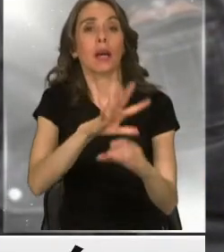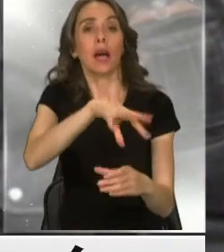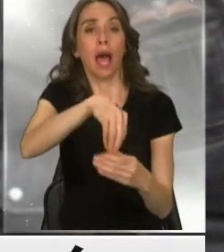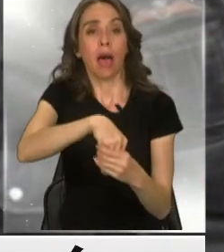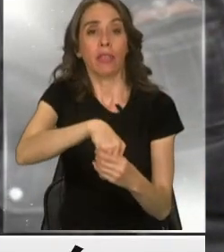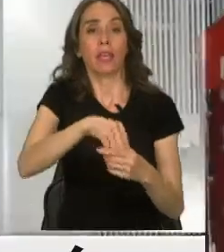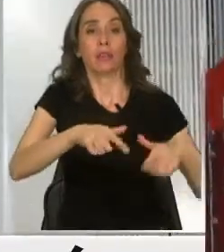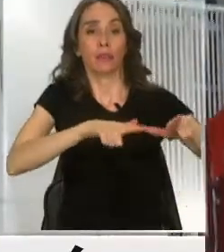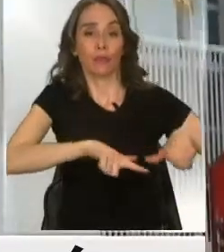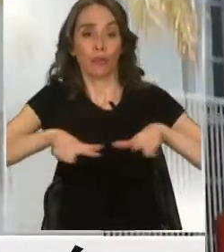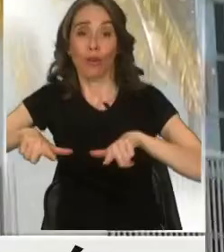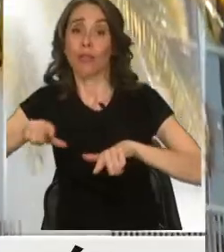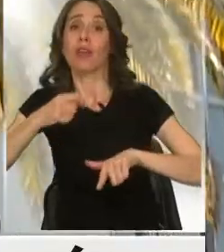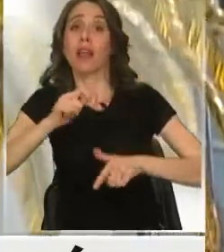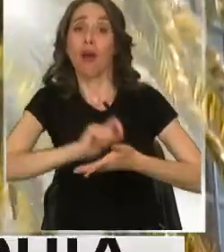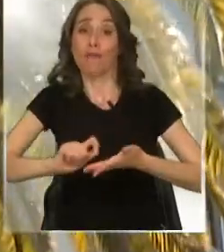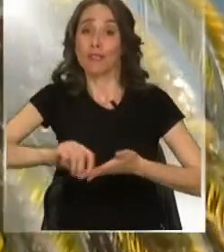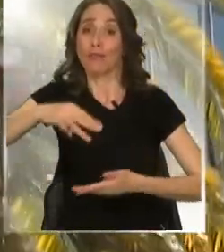estas dependencias.